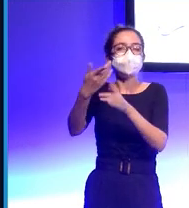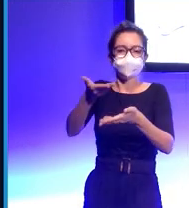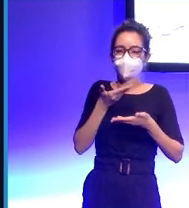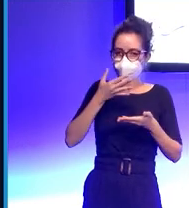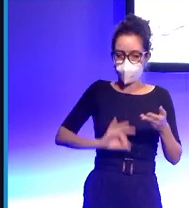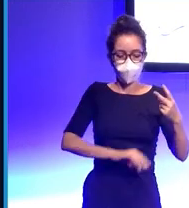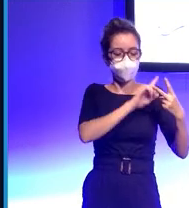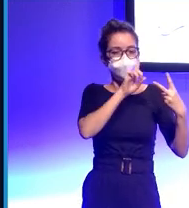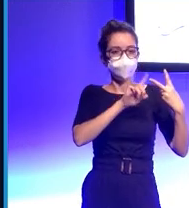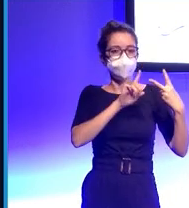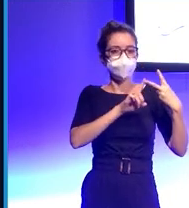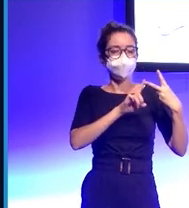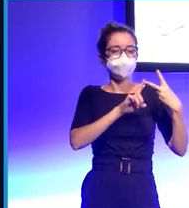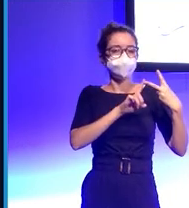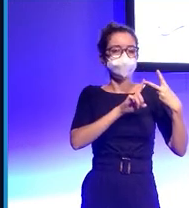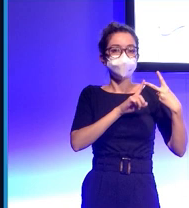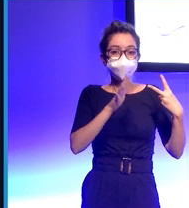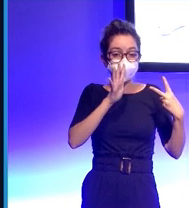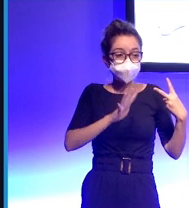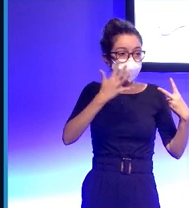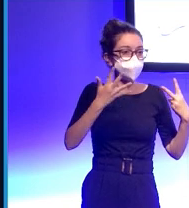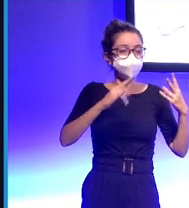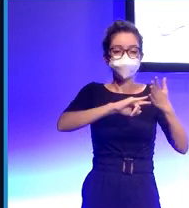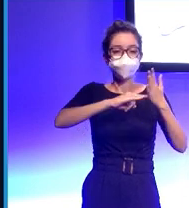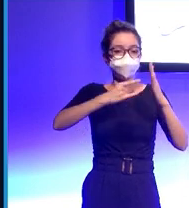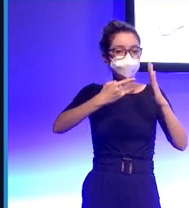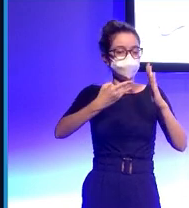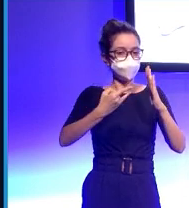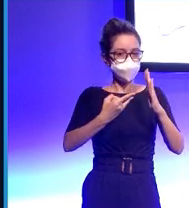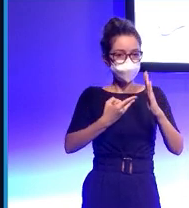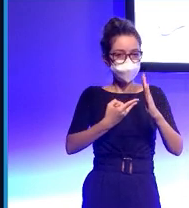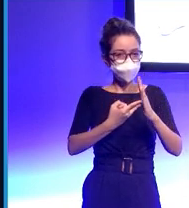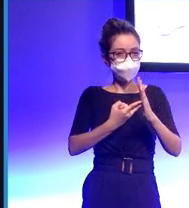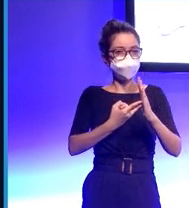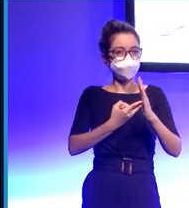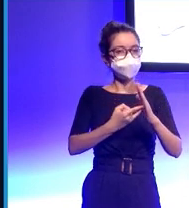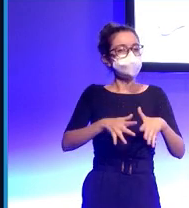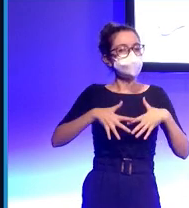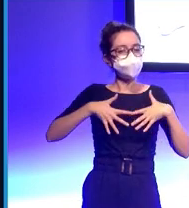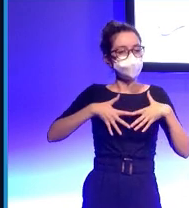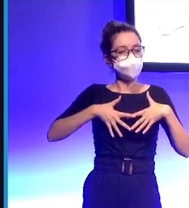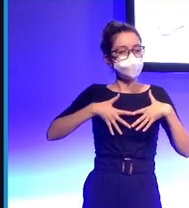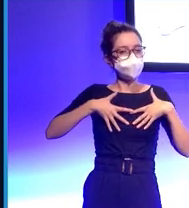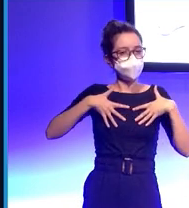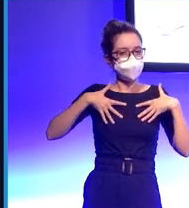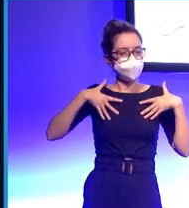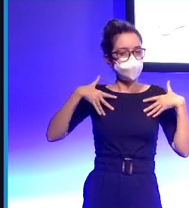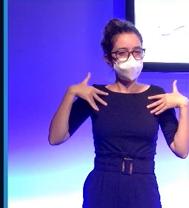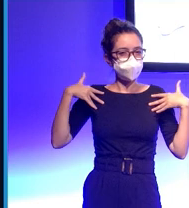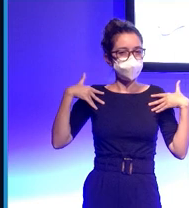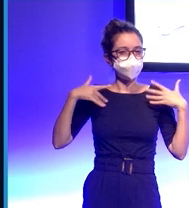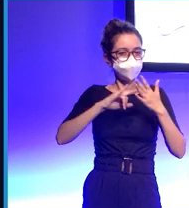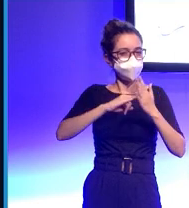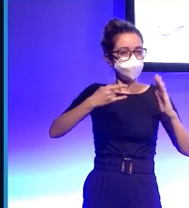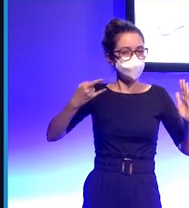el segundo mensaje es que actualmente no existen tecnologías que puedan realmente percibir las emociones igual que lo hacemos los humanos o sea